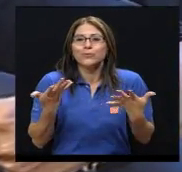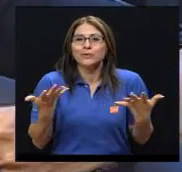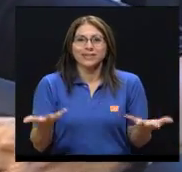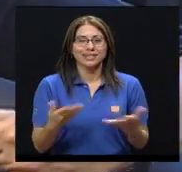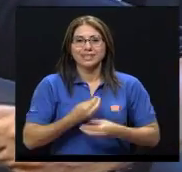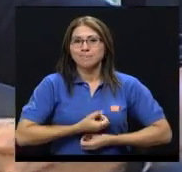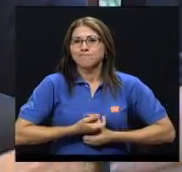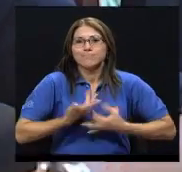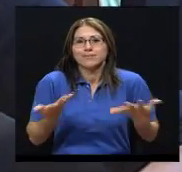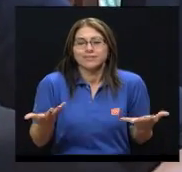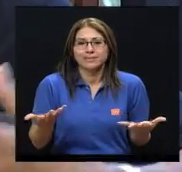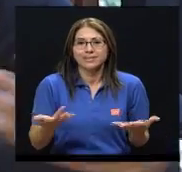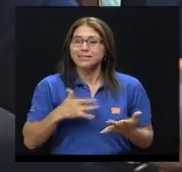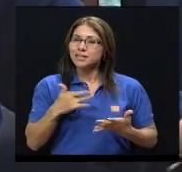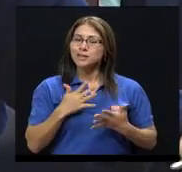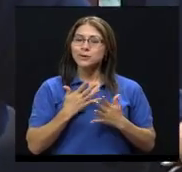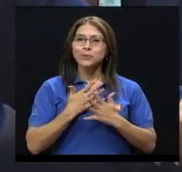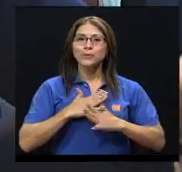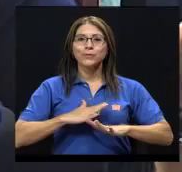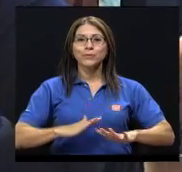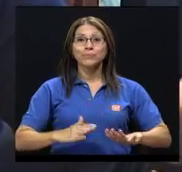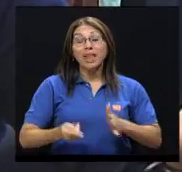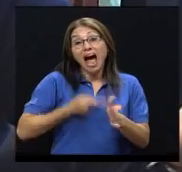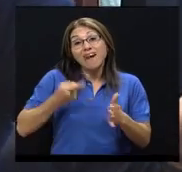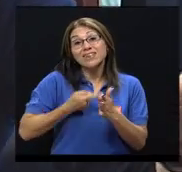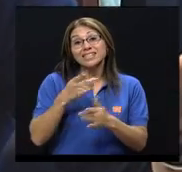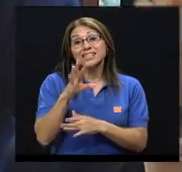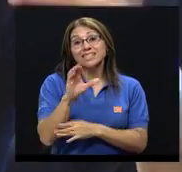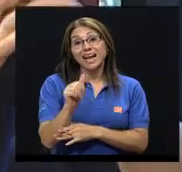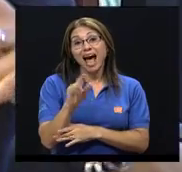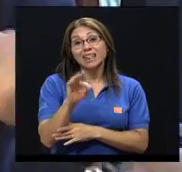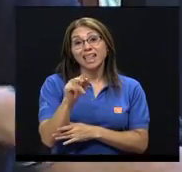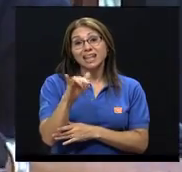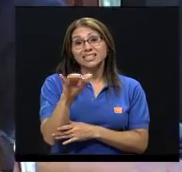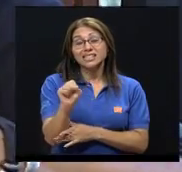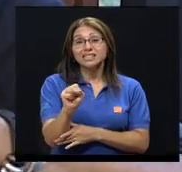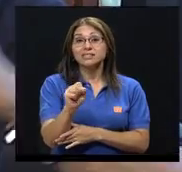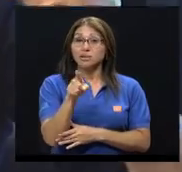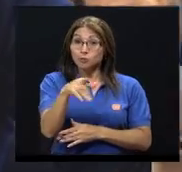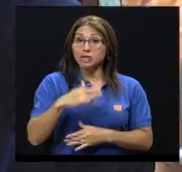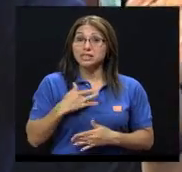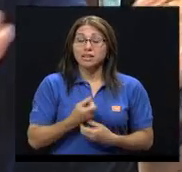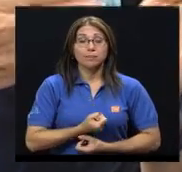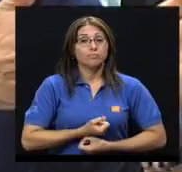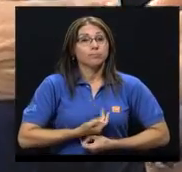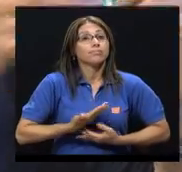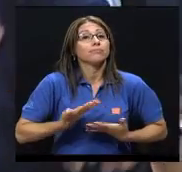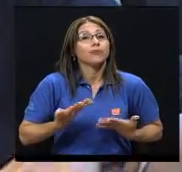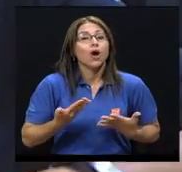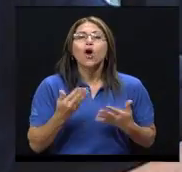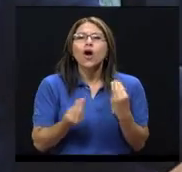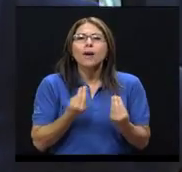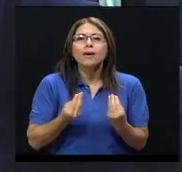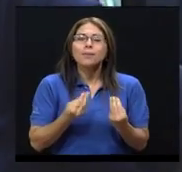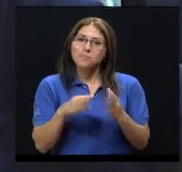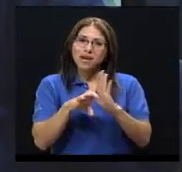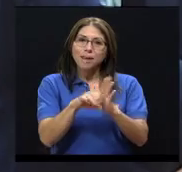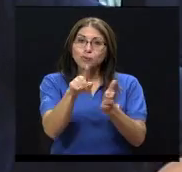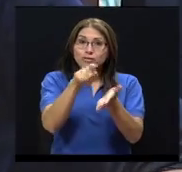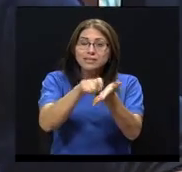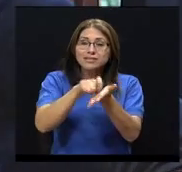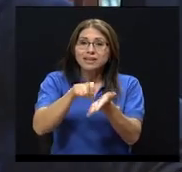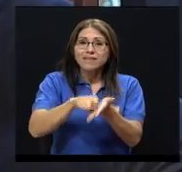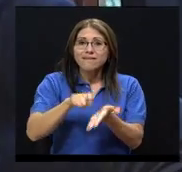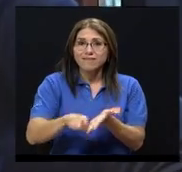del sistema, ¿verdad? A veces la catarsis puede ser, por ejemplo, escribir, yendo un poco más hacia esas cosas que usted estaba señalando.